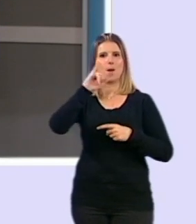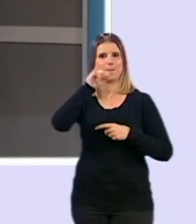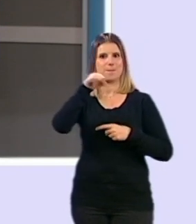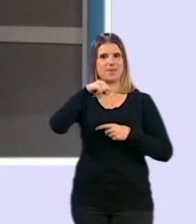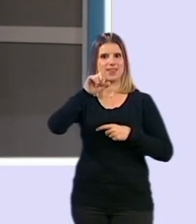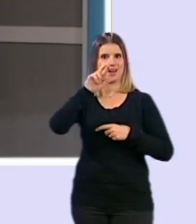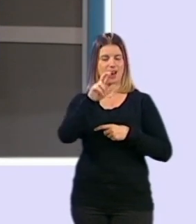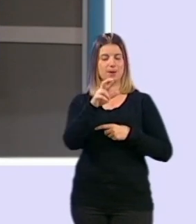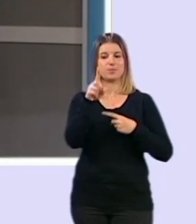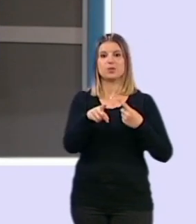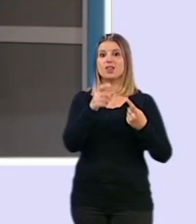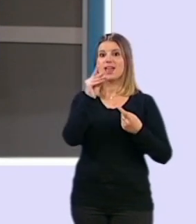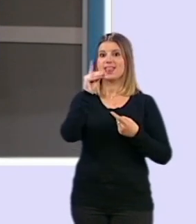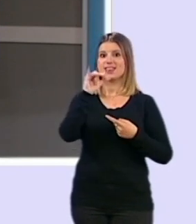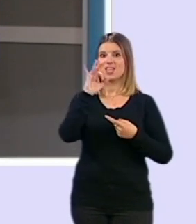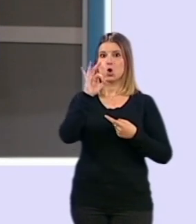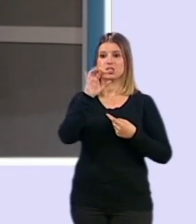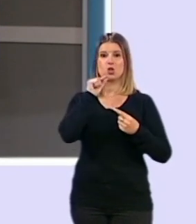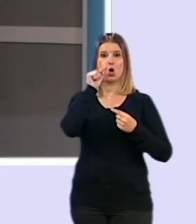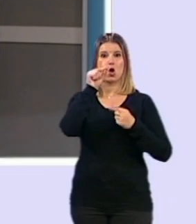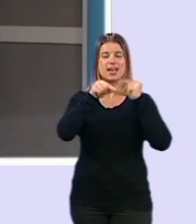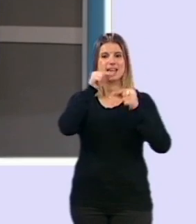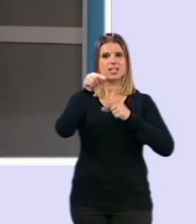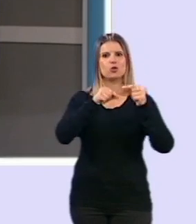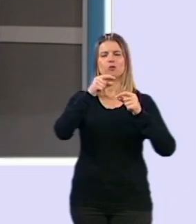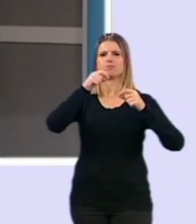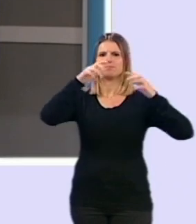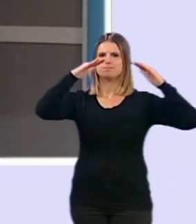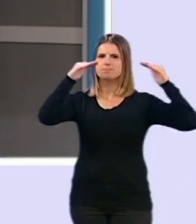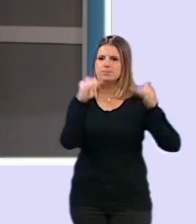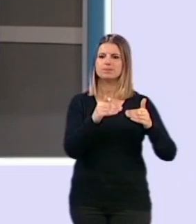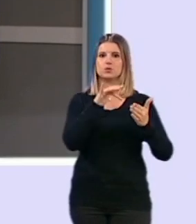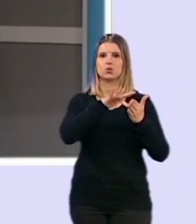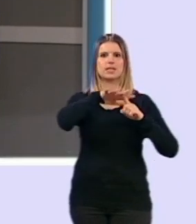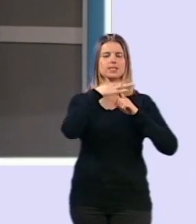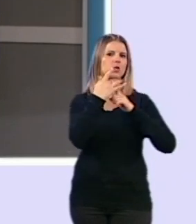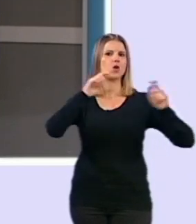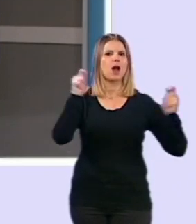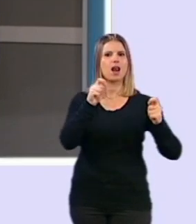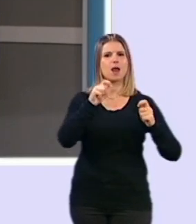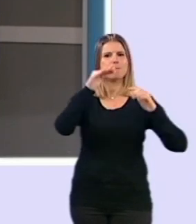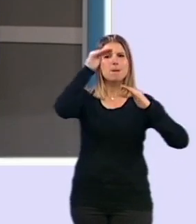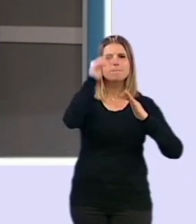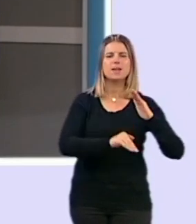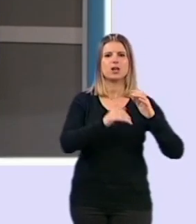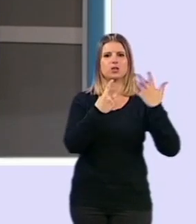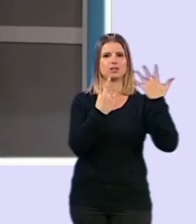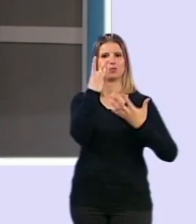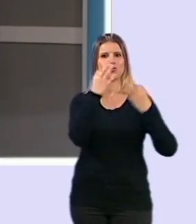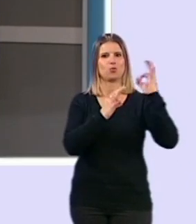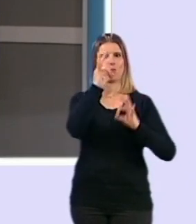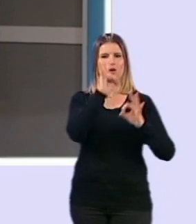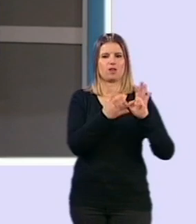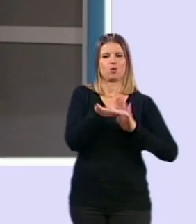en dióxido de nitrógeno hemos tenido un descenso en todo lo que es el estado de alarma, de un 68% con respecto al año